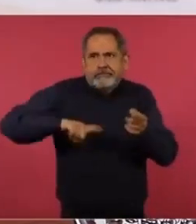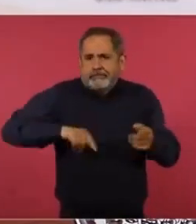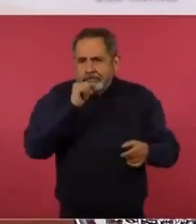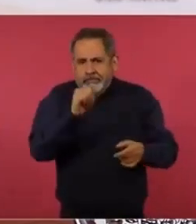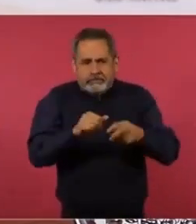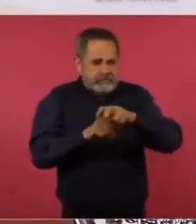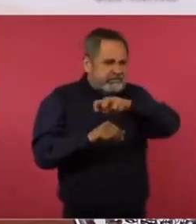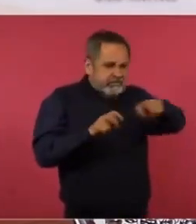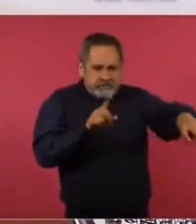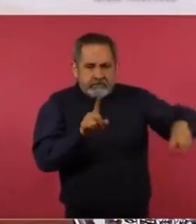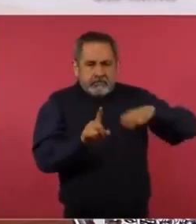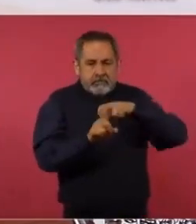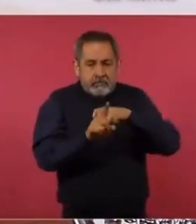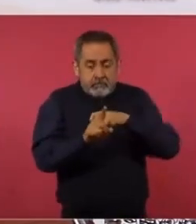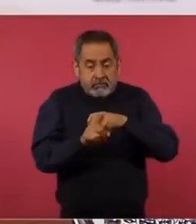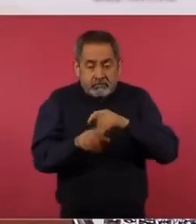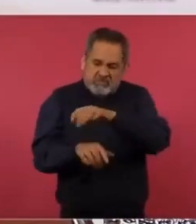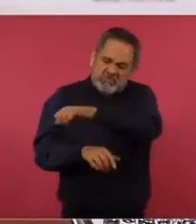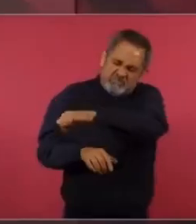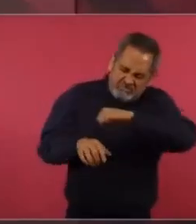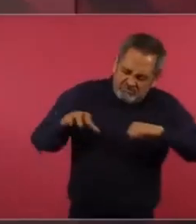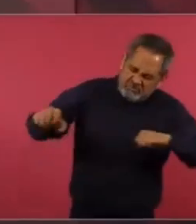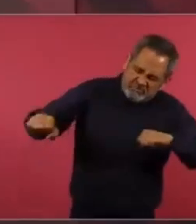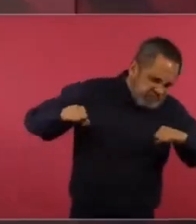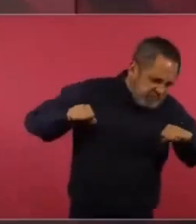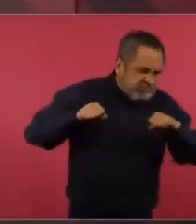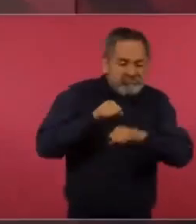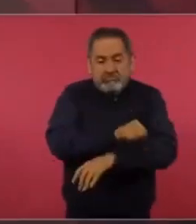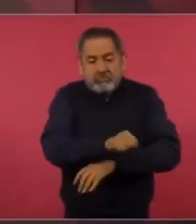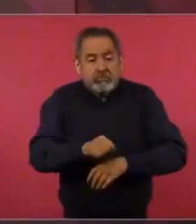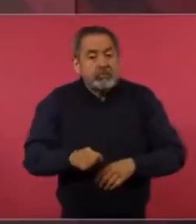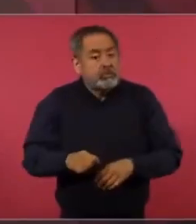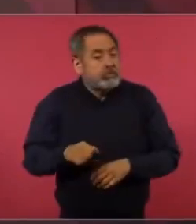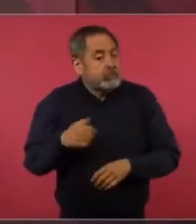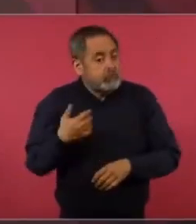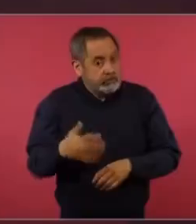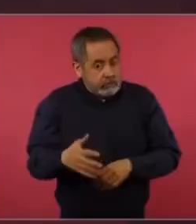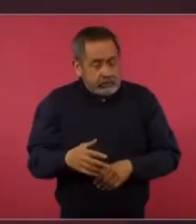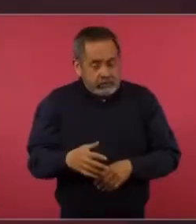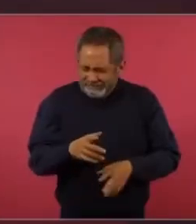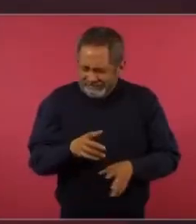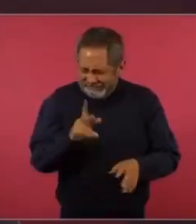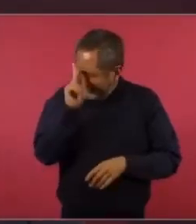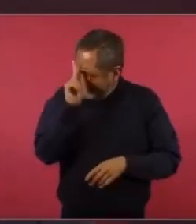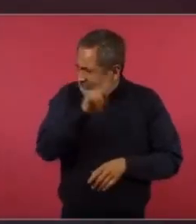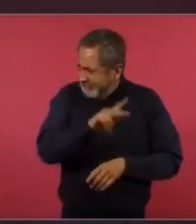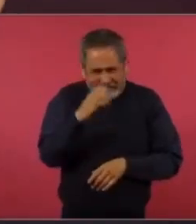entonces lo bajan, pero de manera